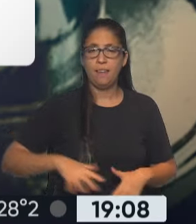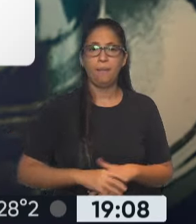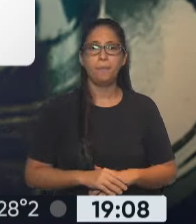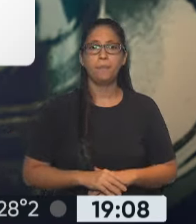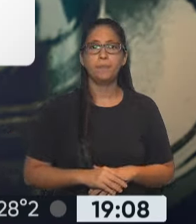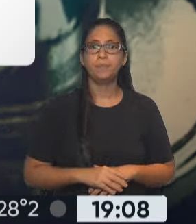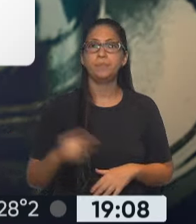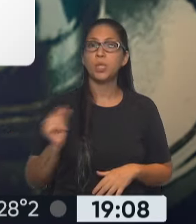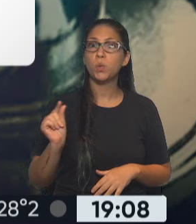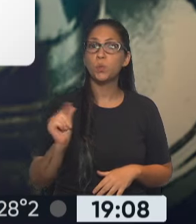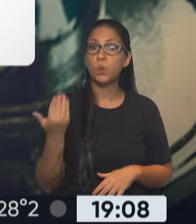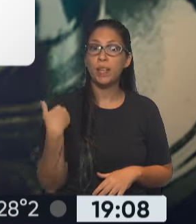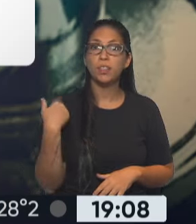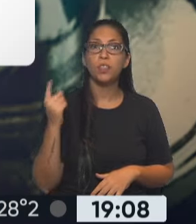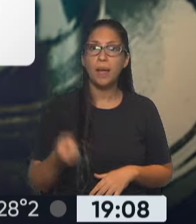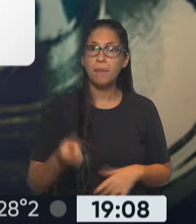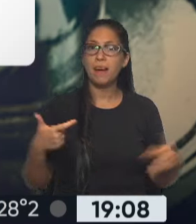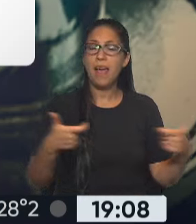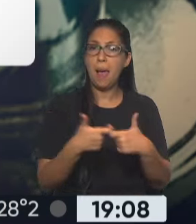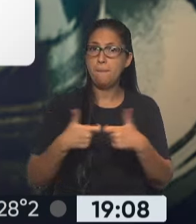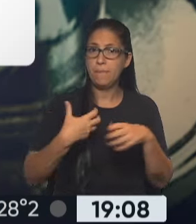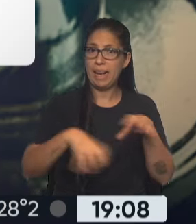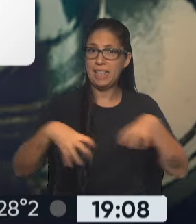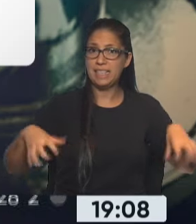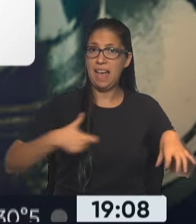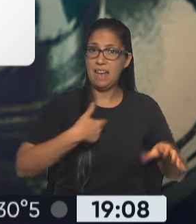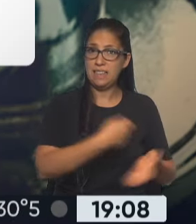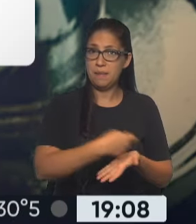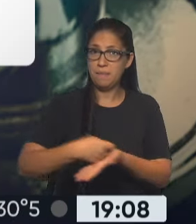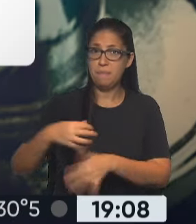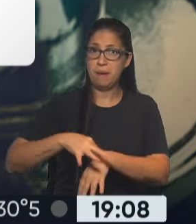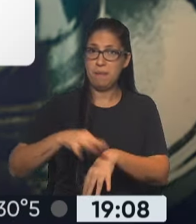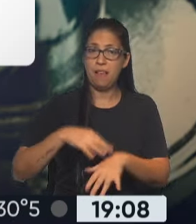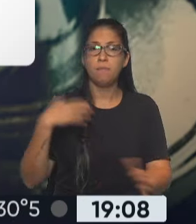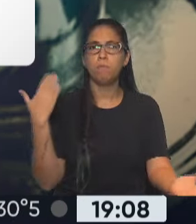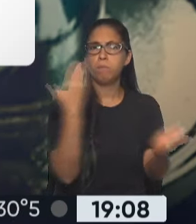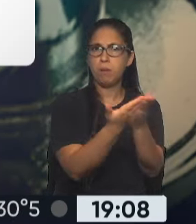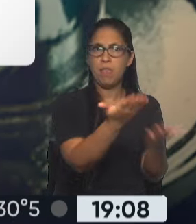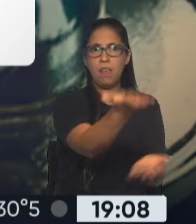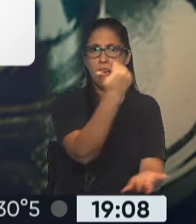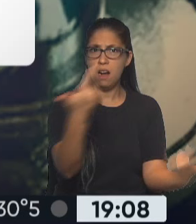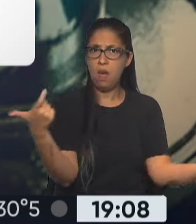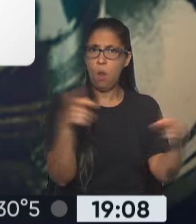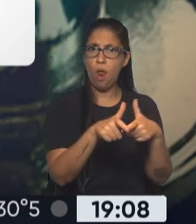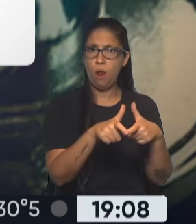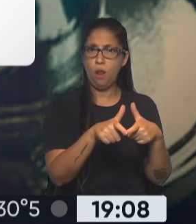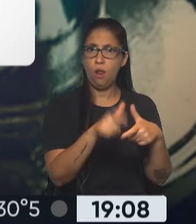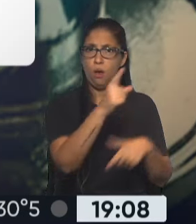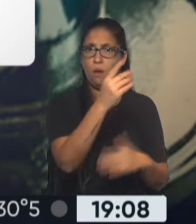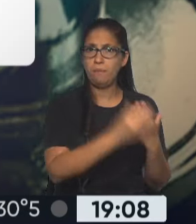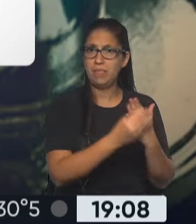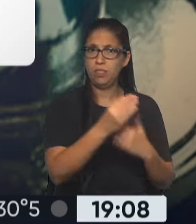hace muy pocos minutos, las empresas de medicina prepaga le pidieron una reunión al Ministro de